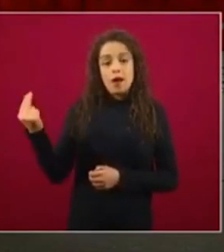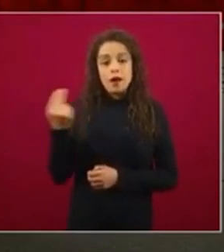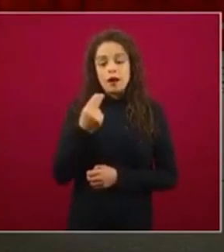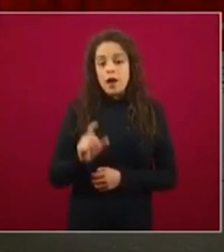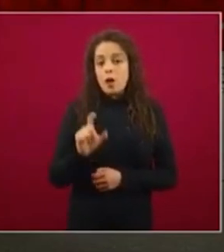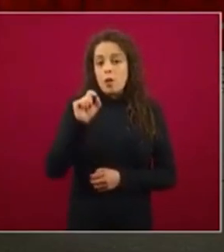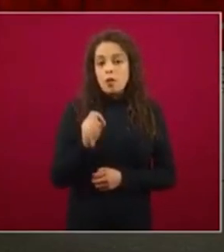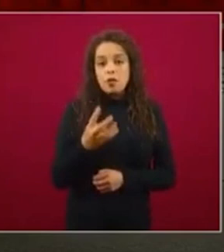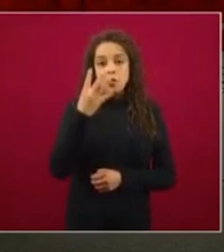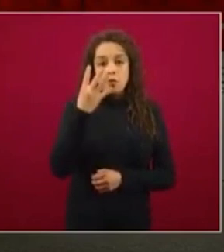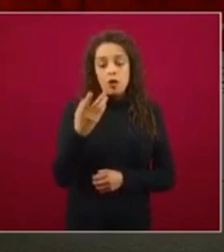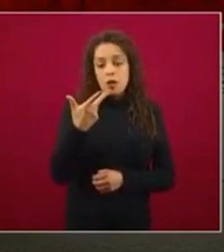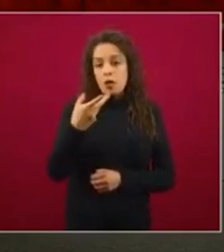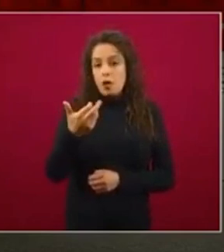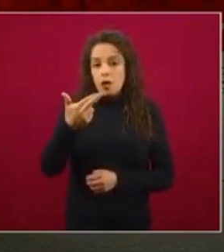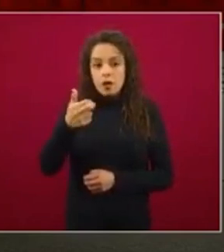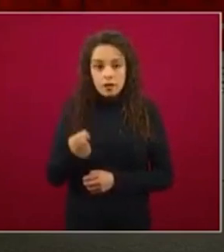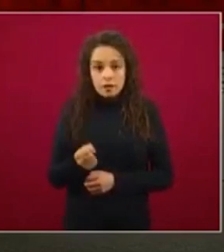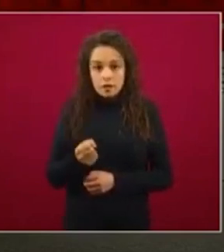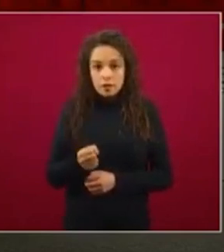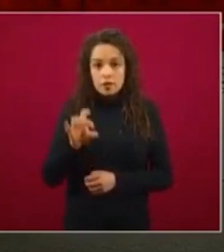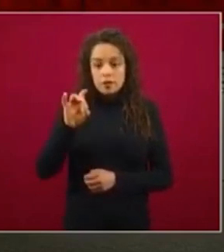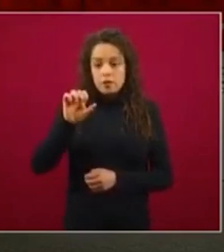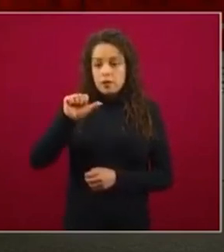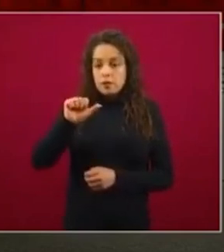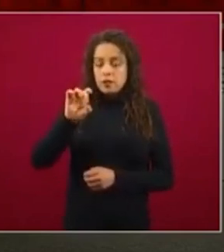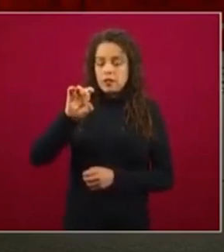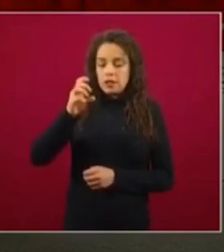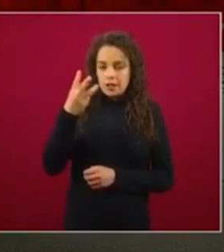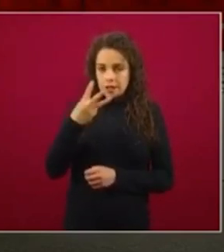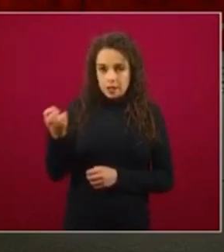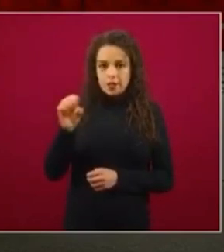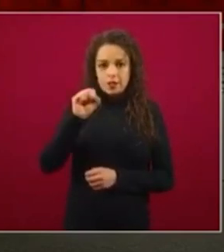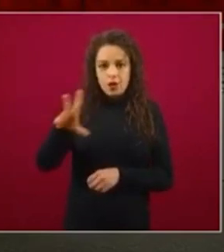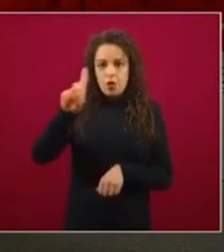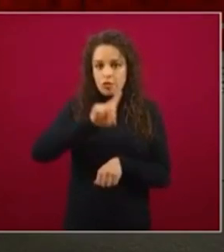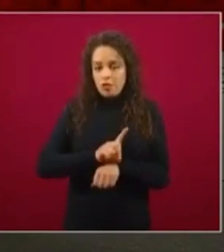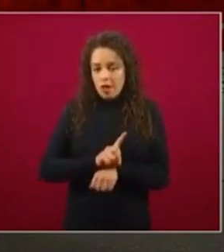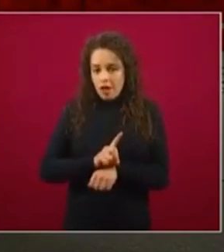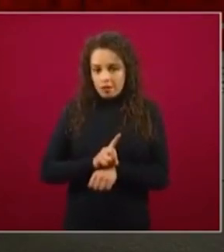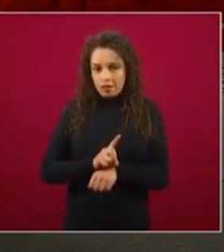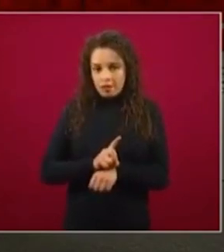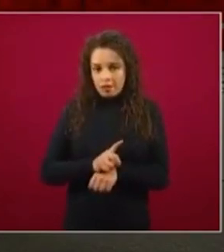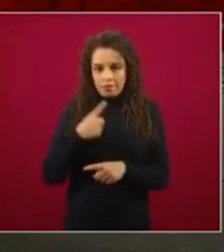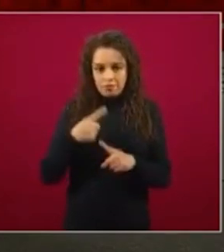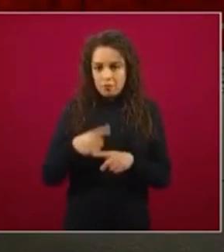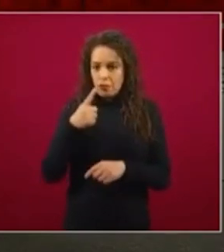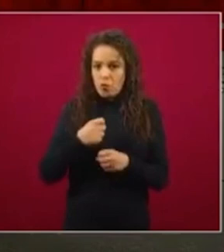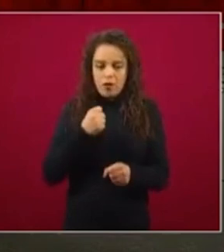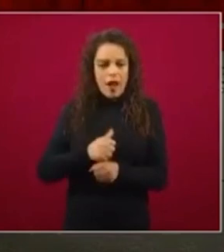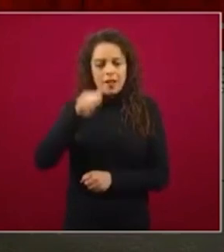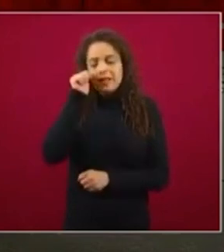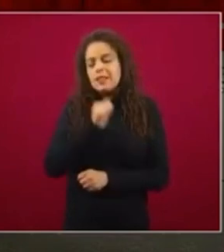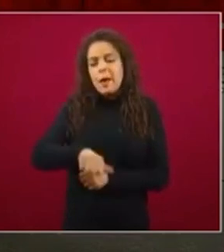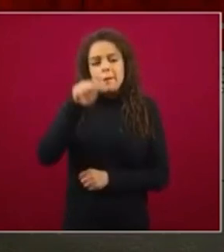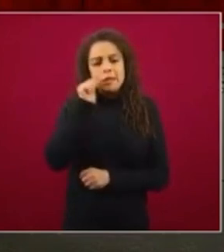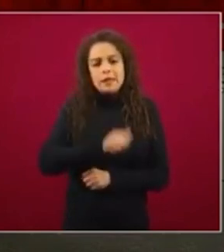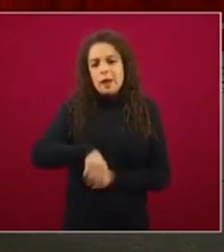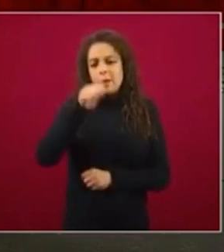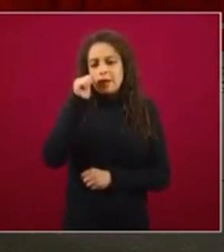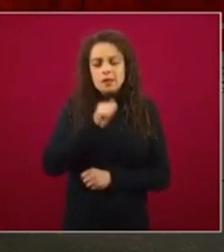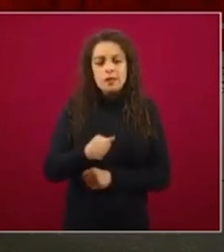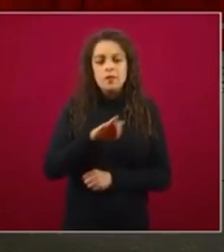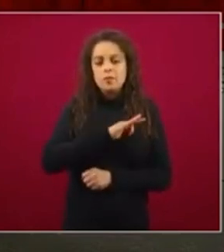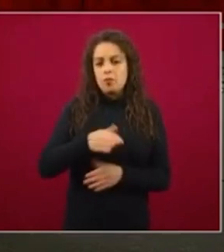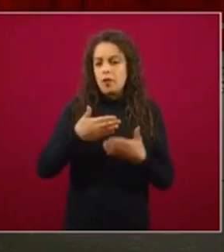estar activa en esas condiciones. Y finalmente, cuando estamos comparando lo que puede suceder o lo que hace la gente hoy en día